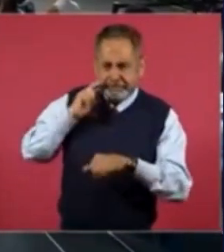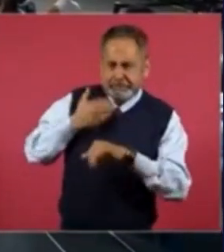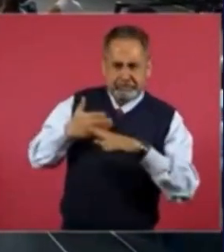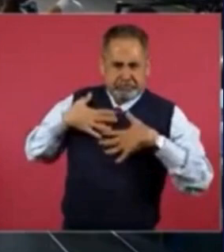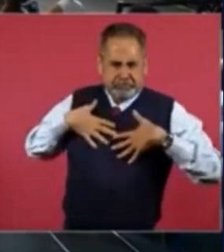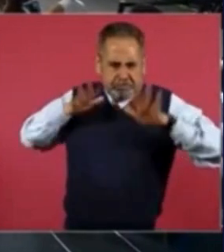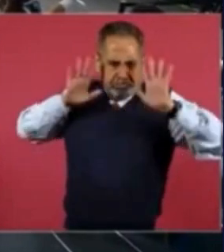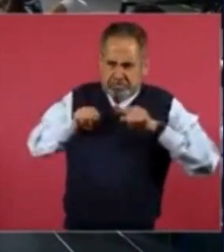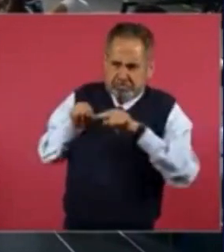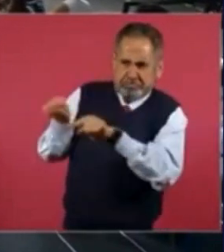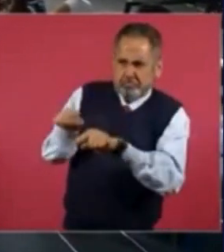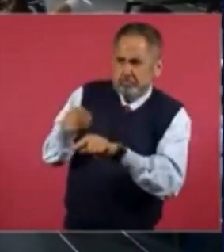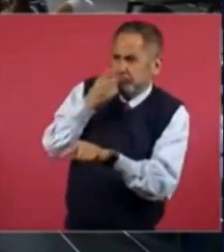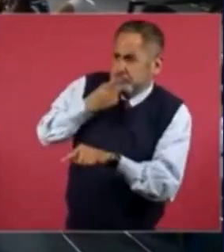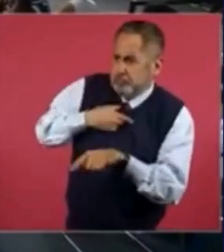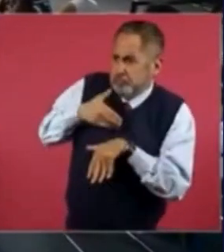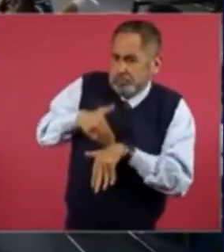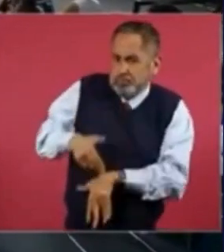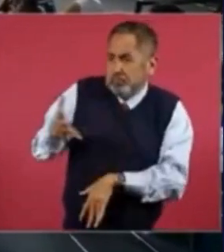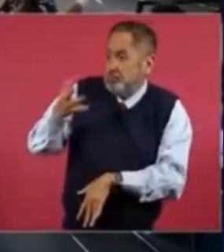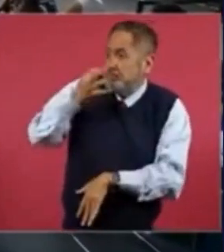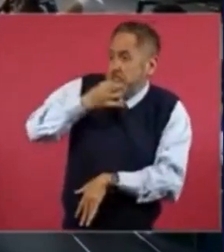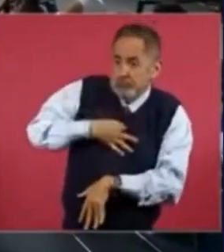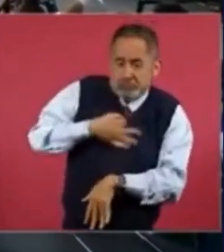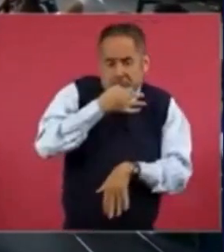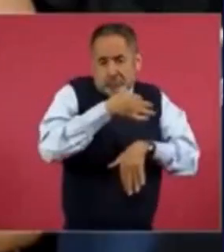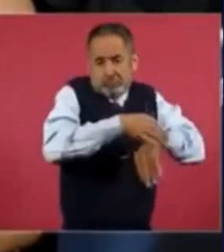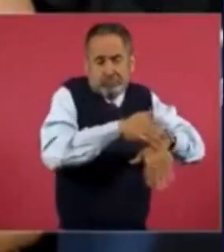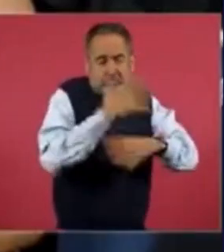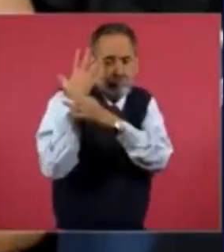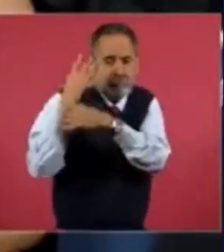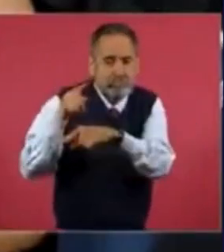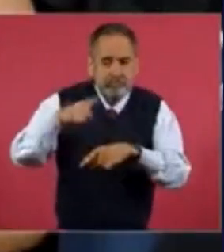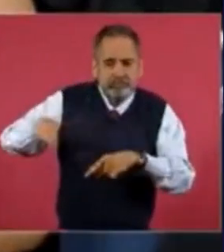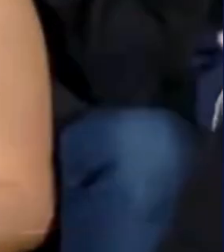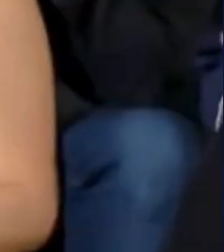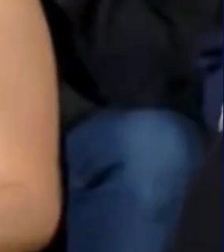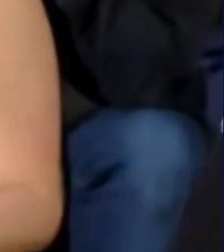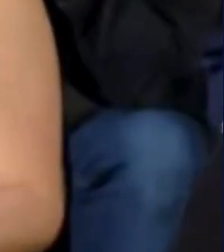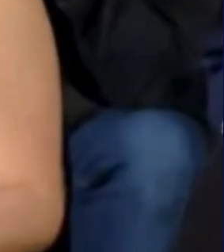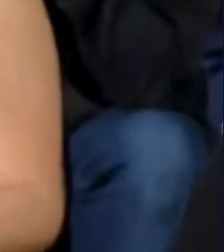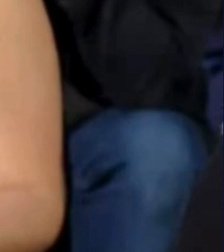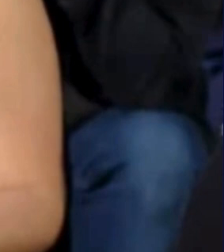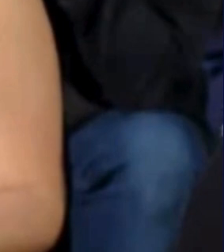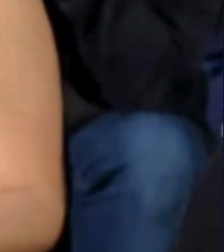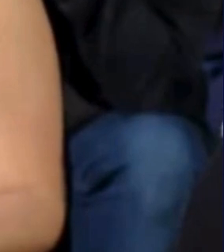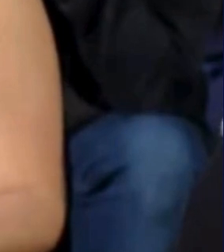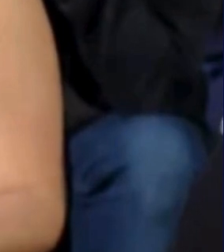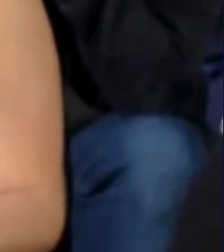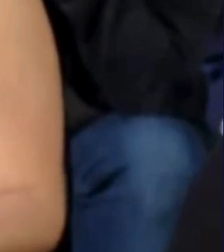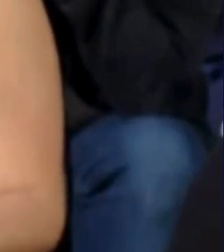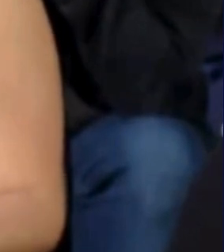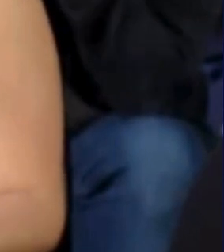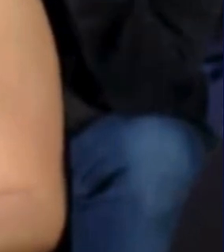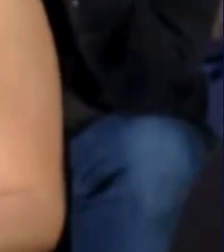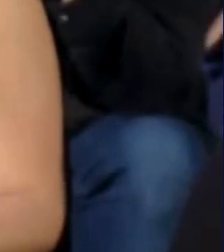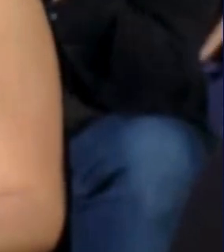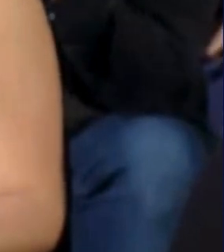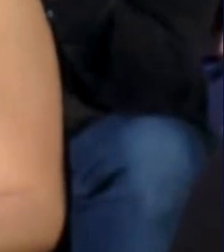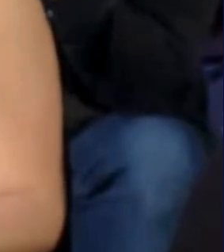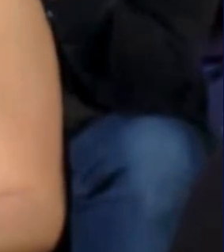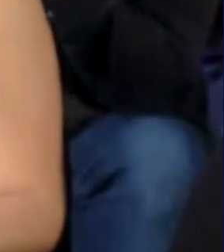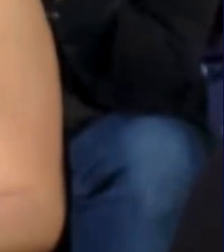de acuerdo con su constitución y sus leyes, subrayando que ningún gobierno extranjero debe interferir en estas decisiones.